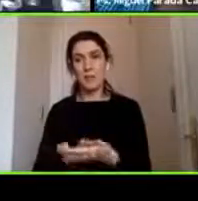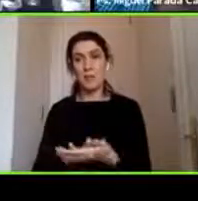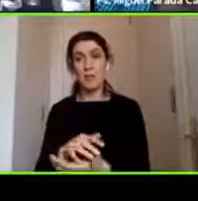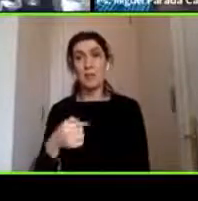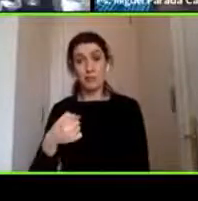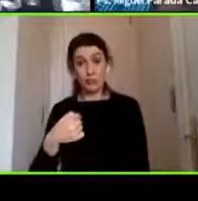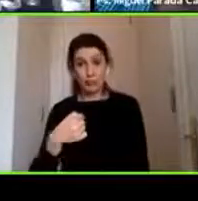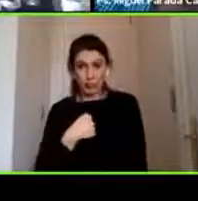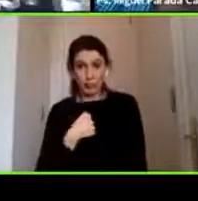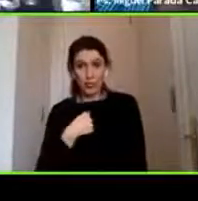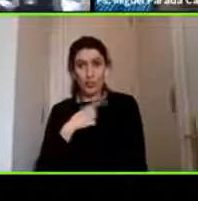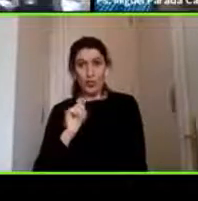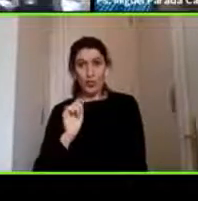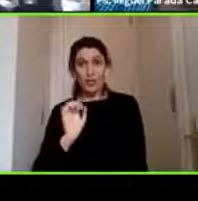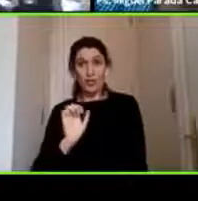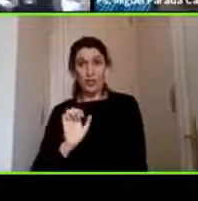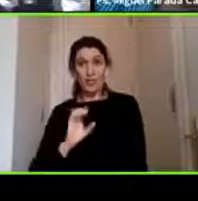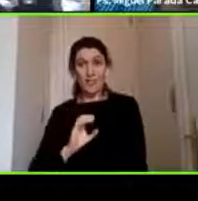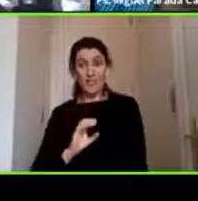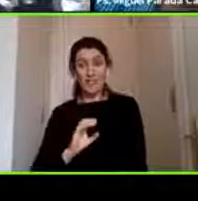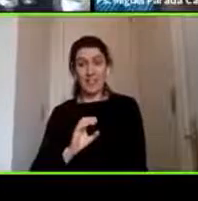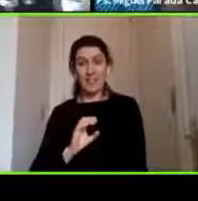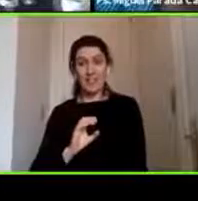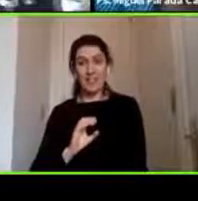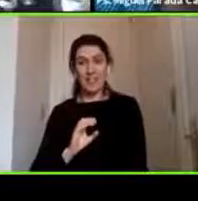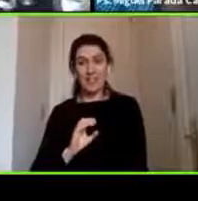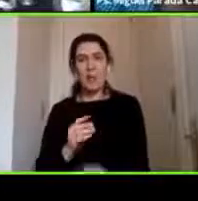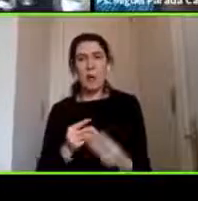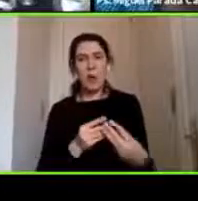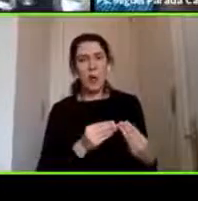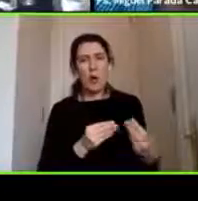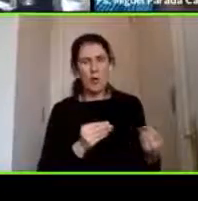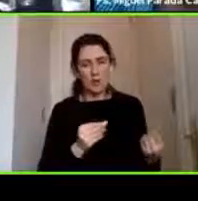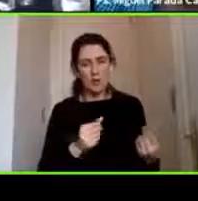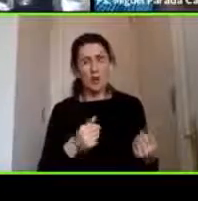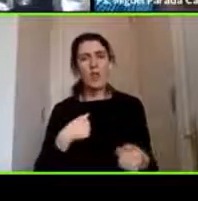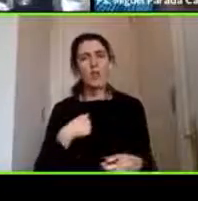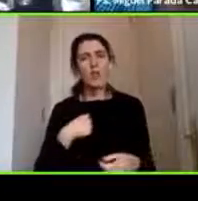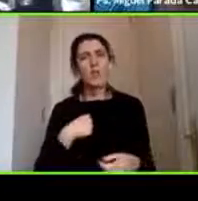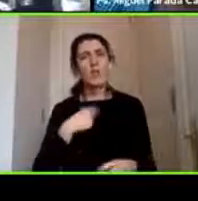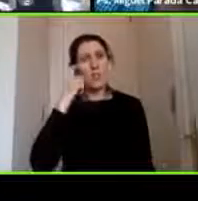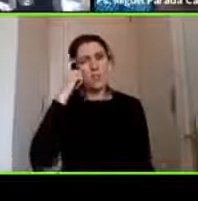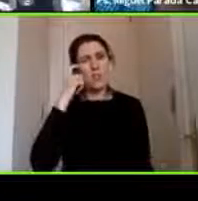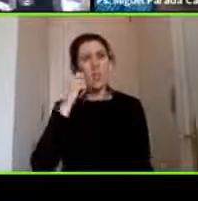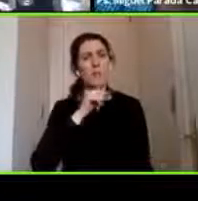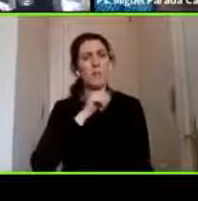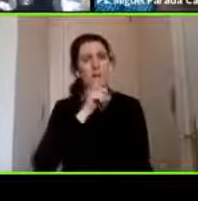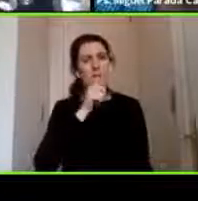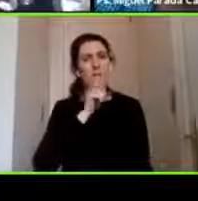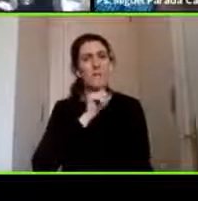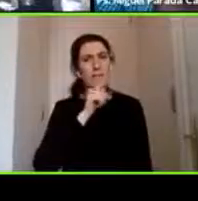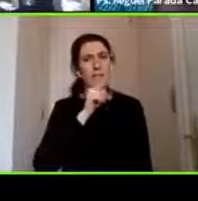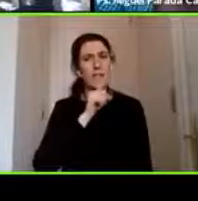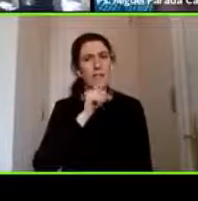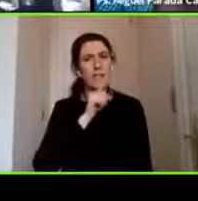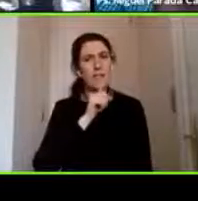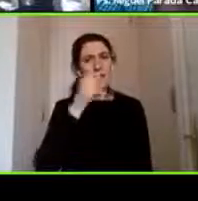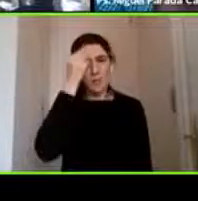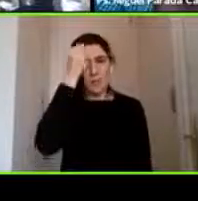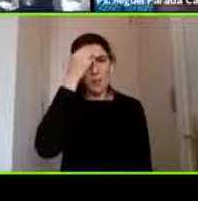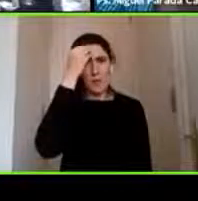creo que lo pescado un poco más de lo que lo pesqué en el momento mirándolo retrospectiva pero